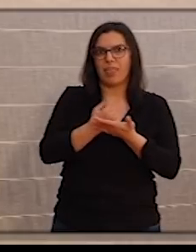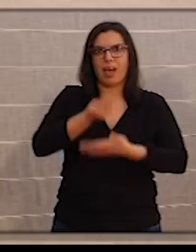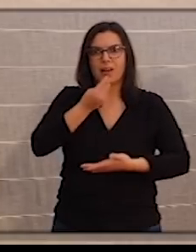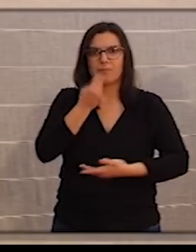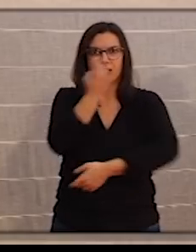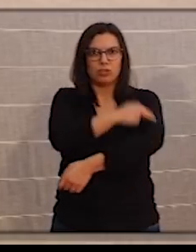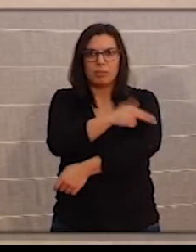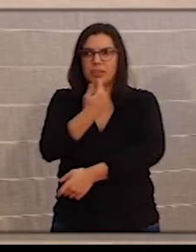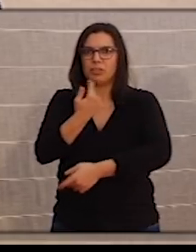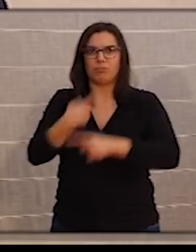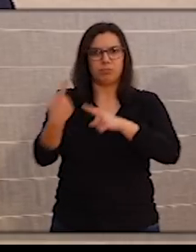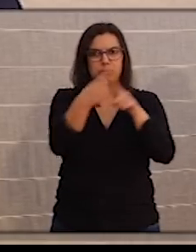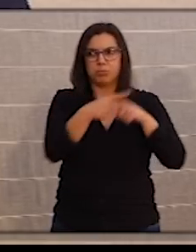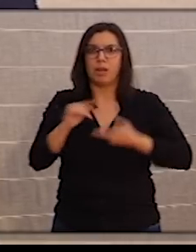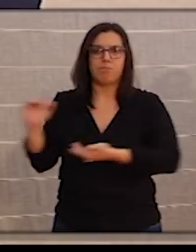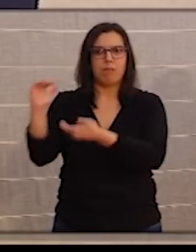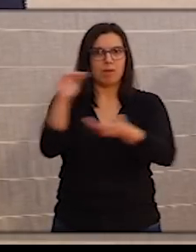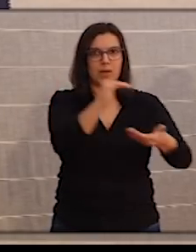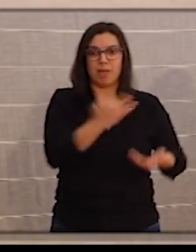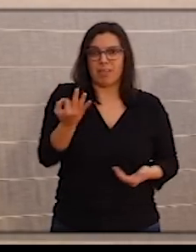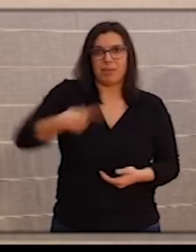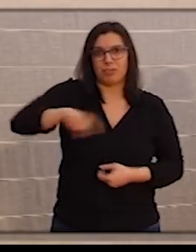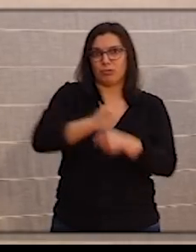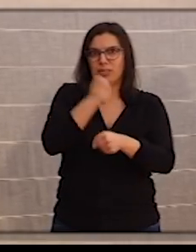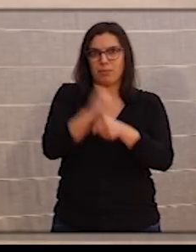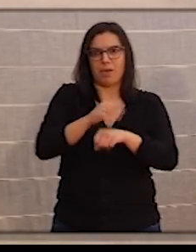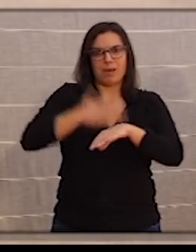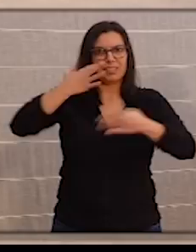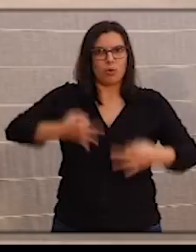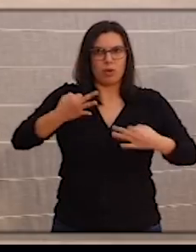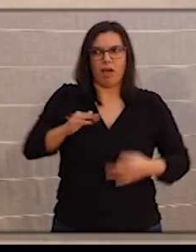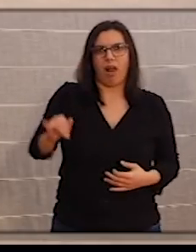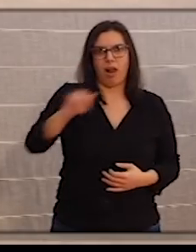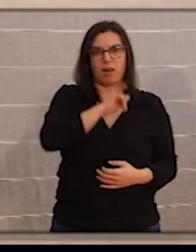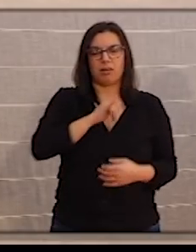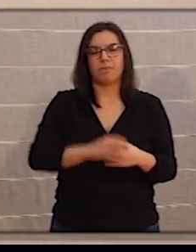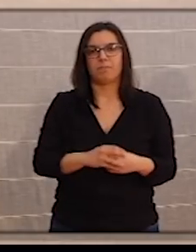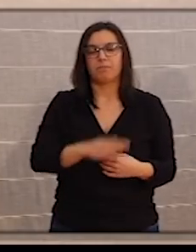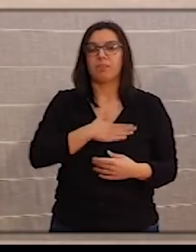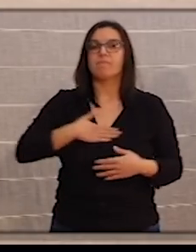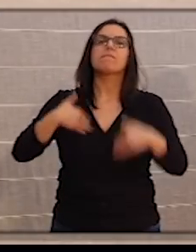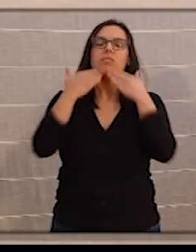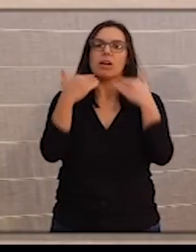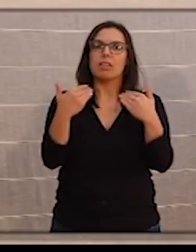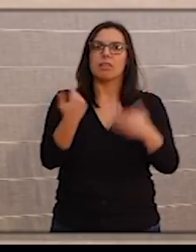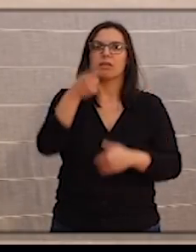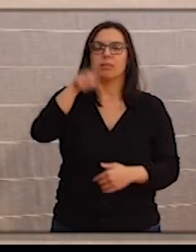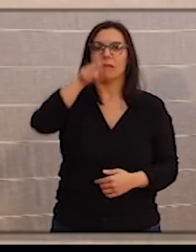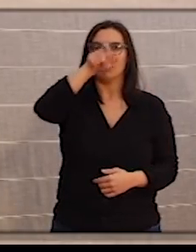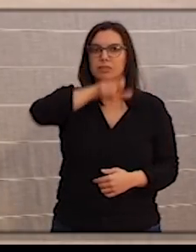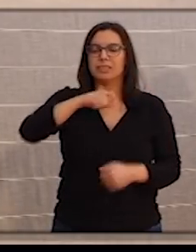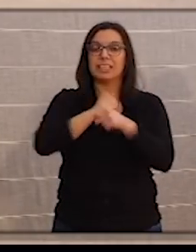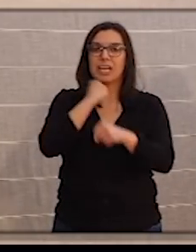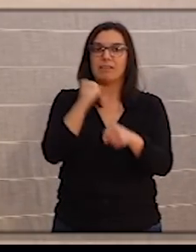sanitarios, del abastecimiento de la propia alimentación. Quiero agradecer el trabajo, la